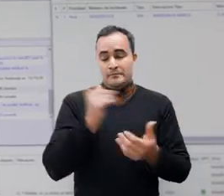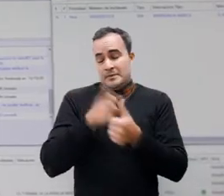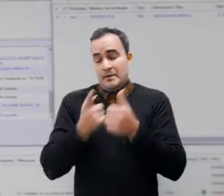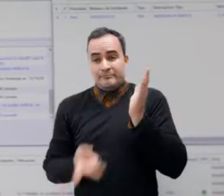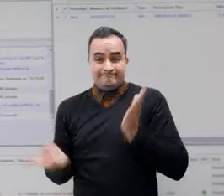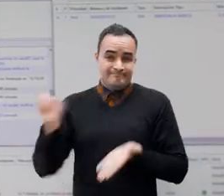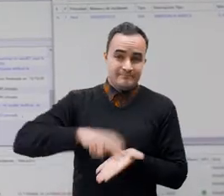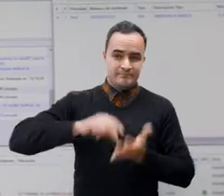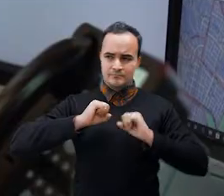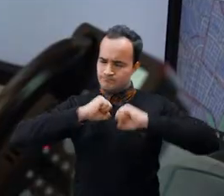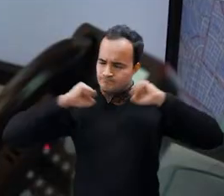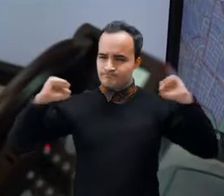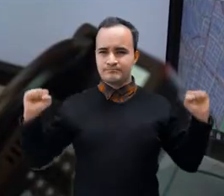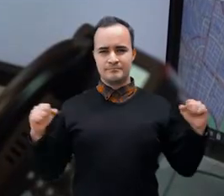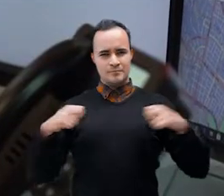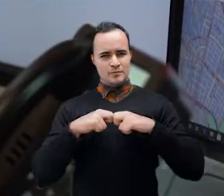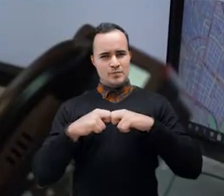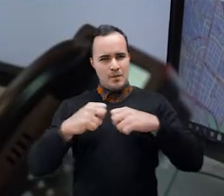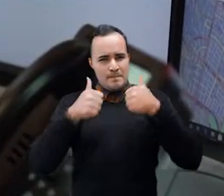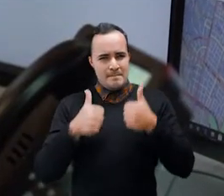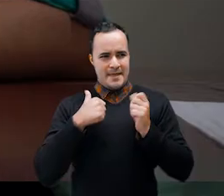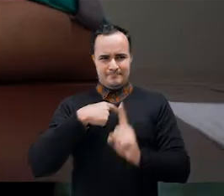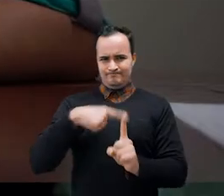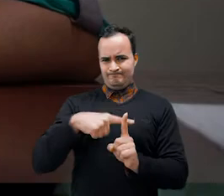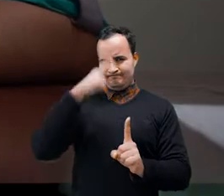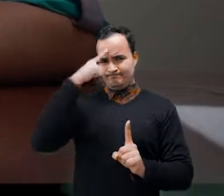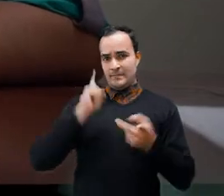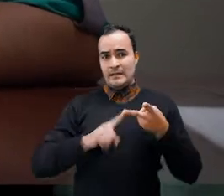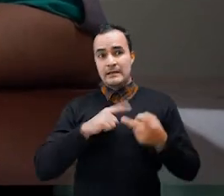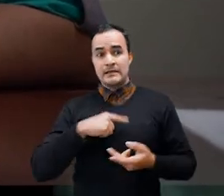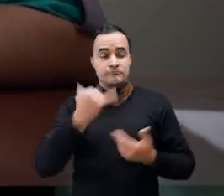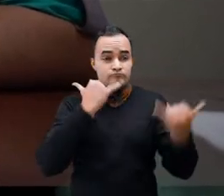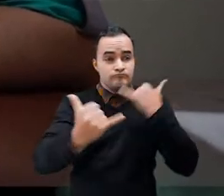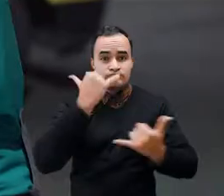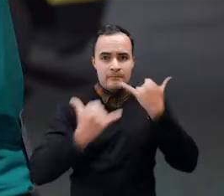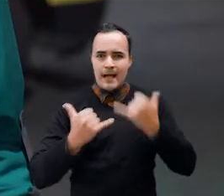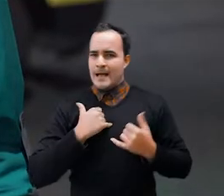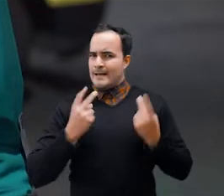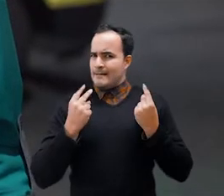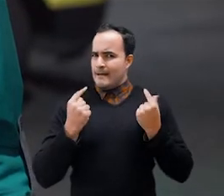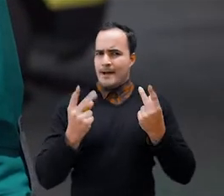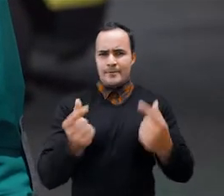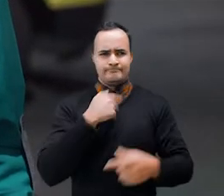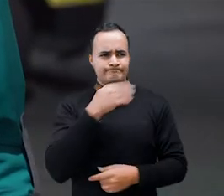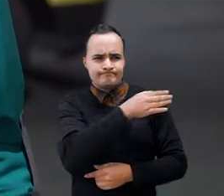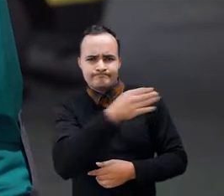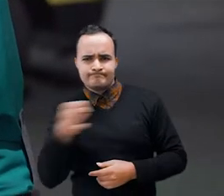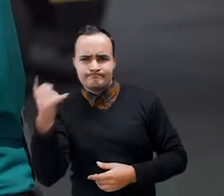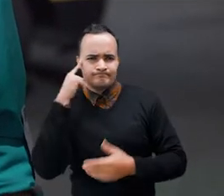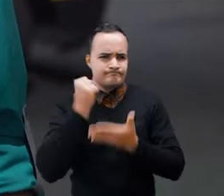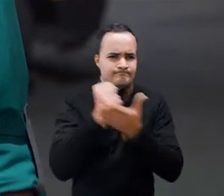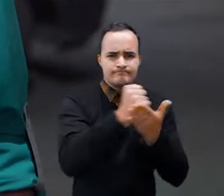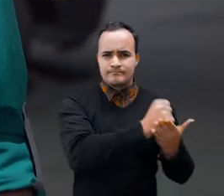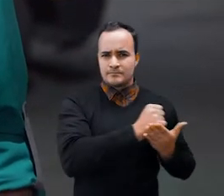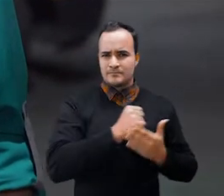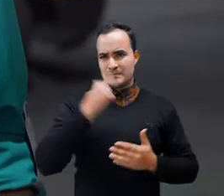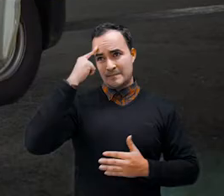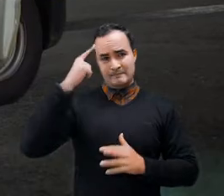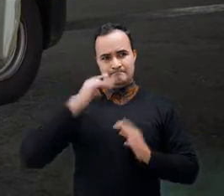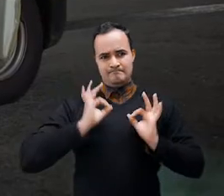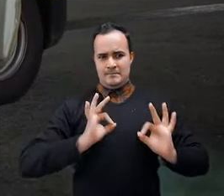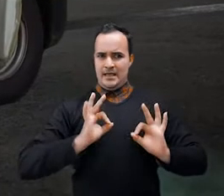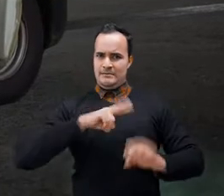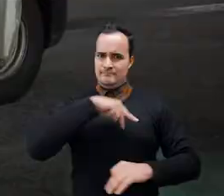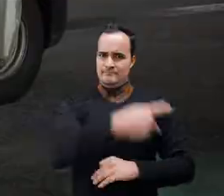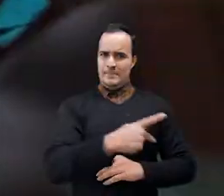atender todas las personas que se puedan atender y se puedan ayudar, siempre de la mejor manera.